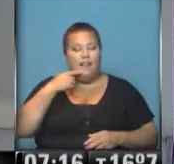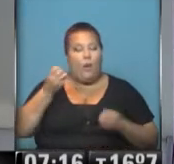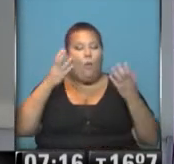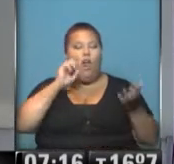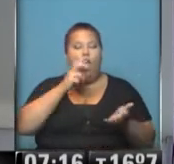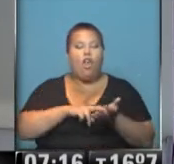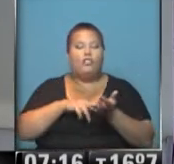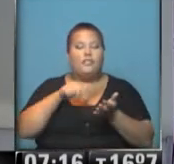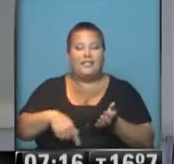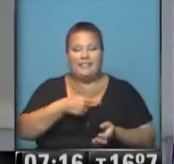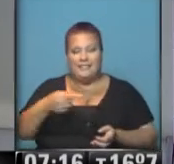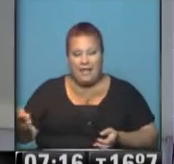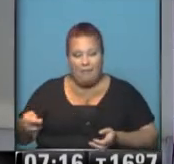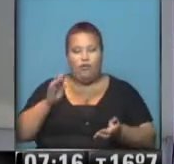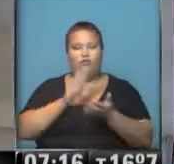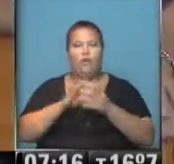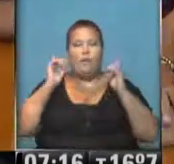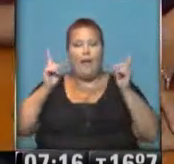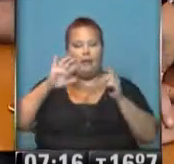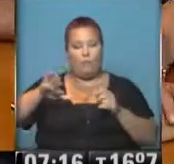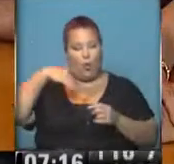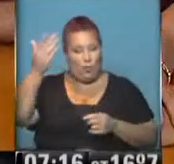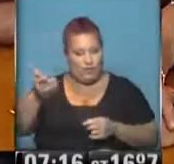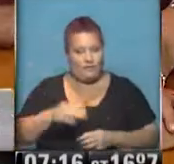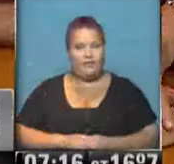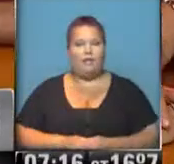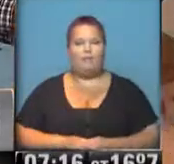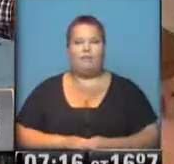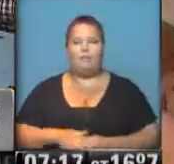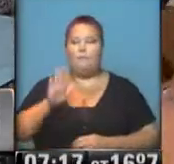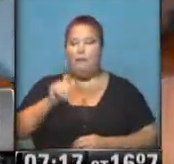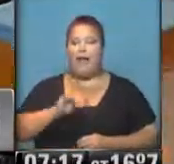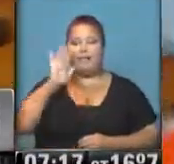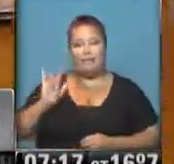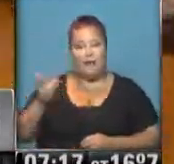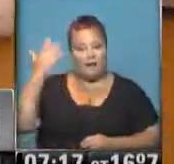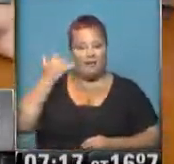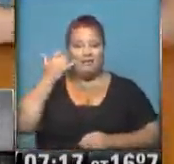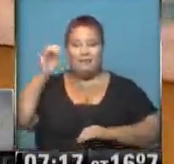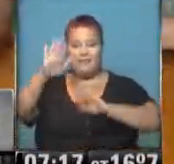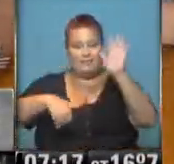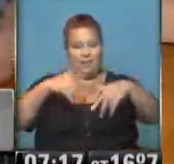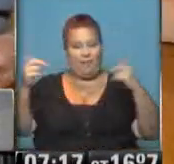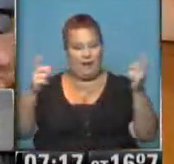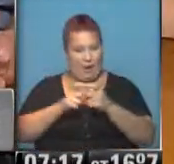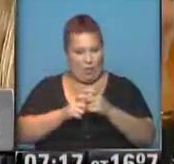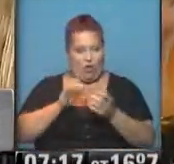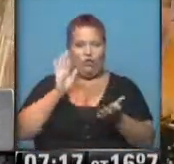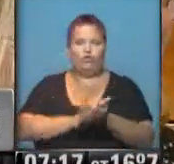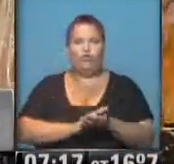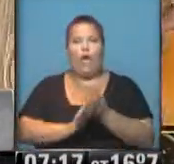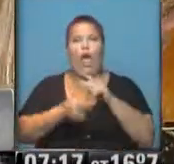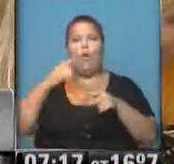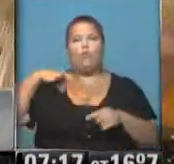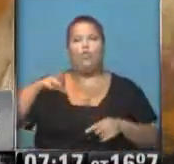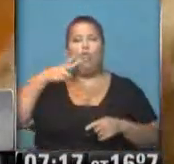noticias para esta semana, si hablamos de los docentes de la Provincia de Buenos Aires, porque martes y miércoles ya se convocó una reunión. Hablamos de lo que es Paritarias